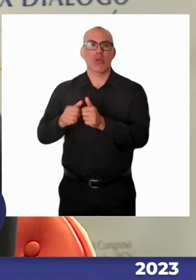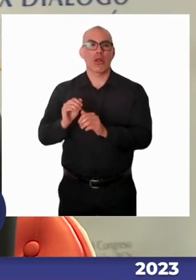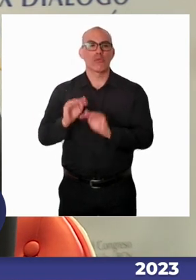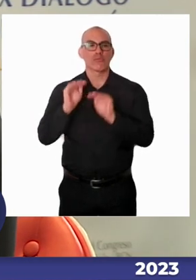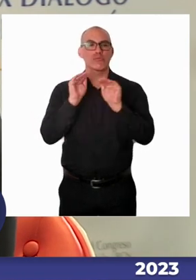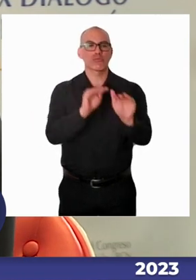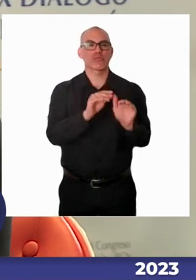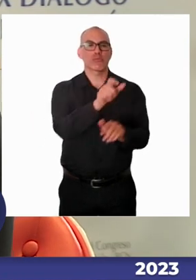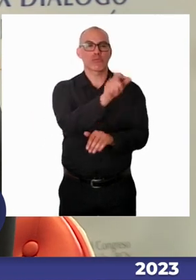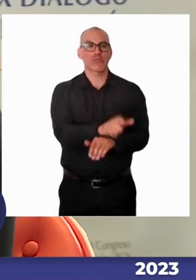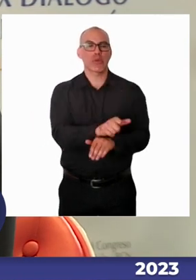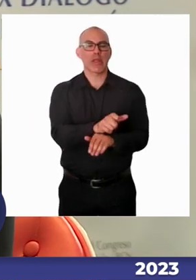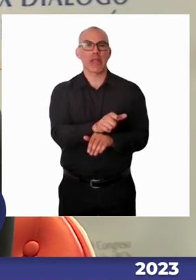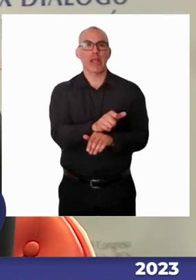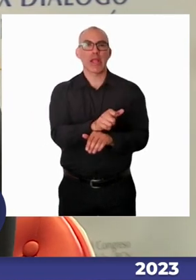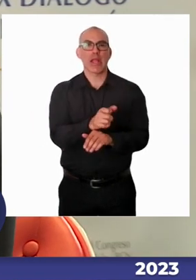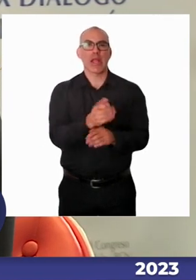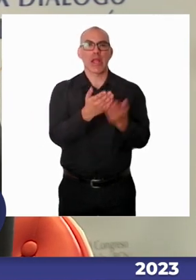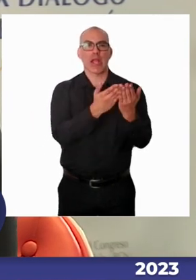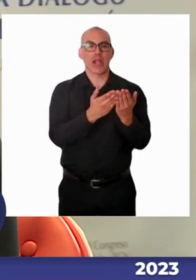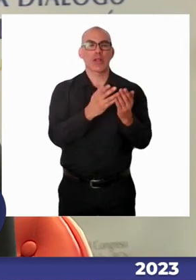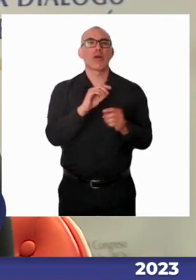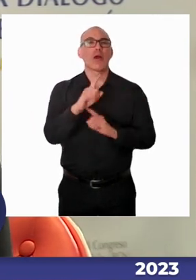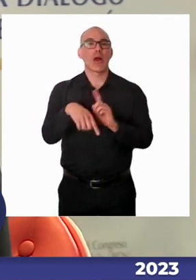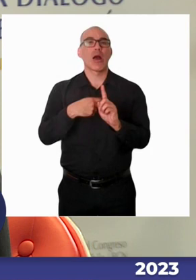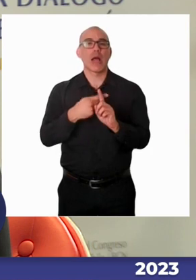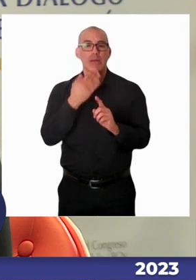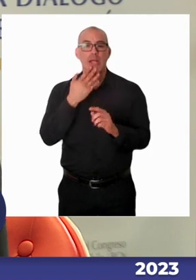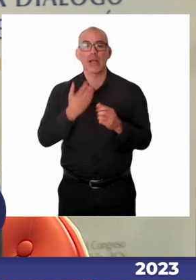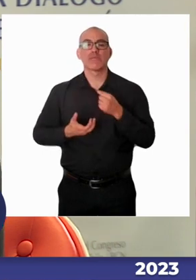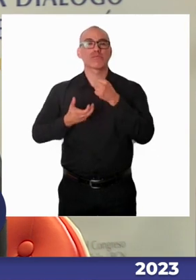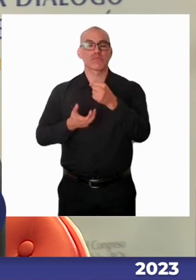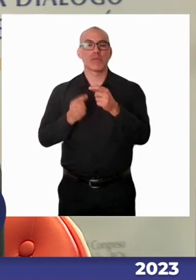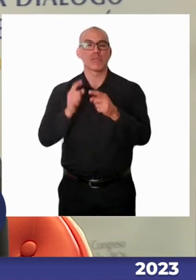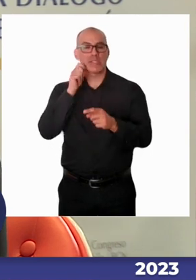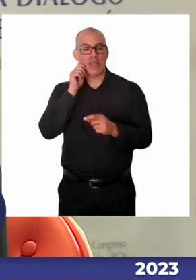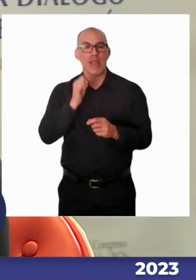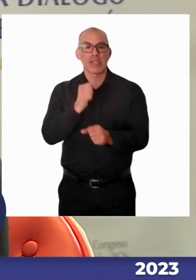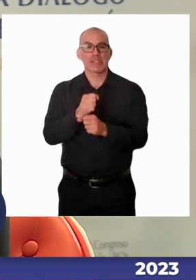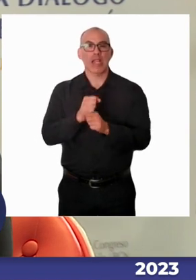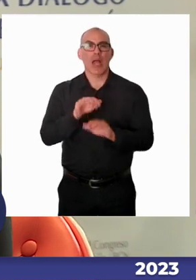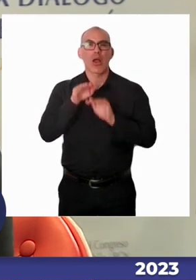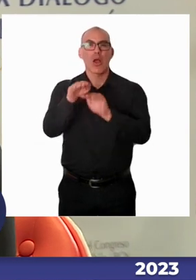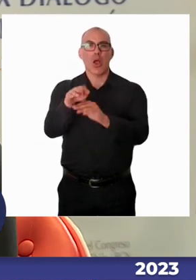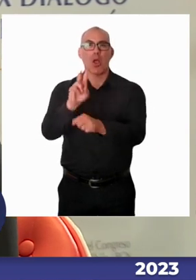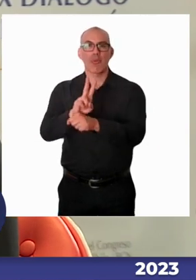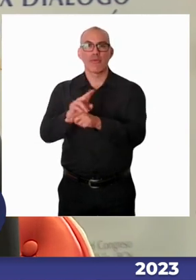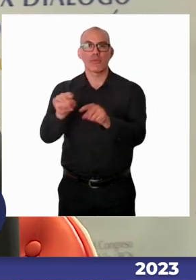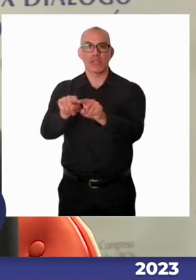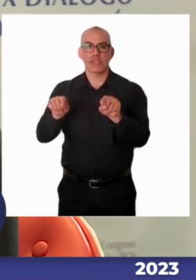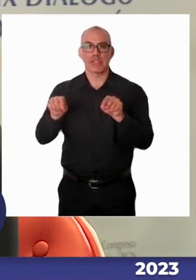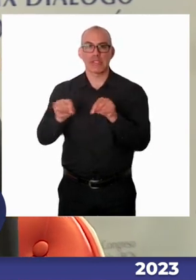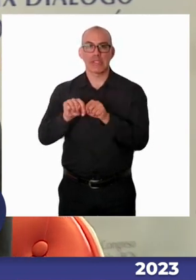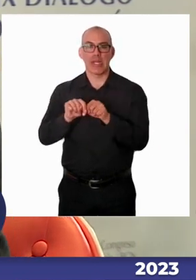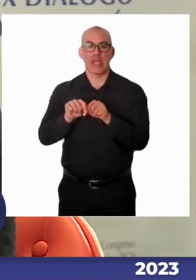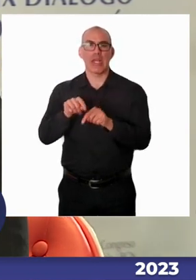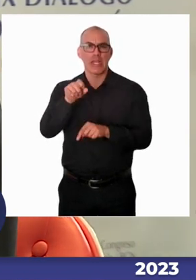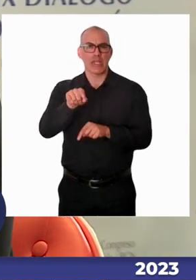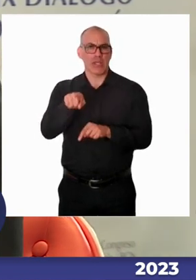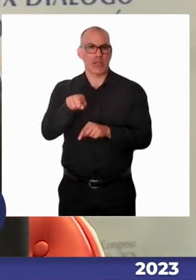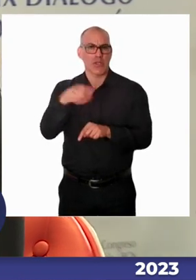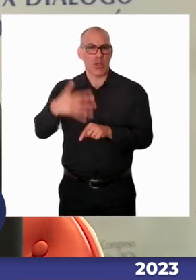estas distintas profesiones y con estas distintas especialidades que van ingresando a partir del programa para